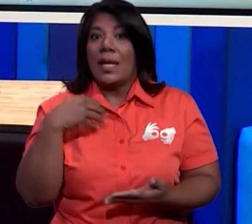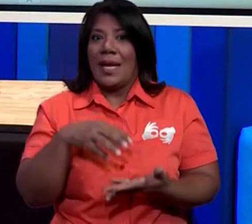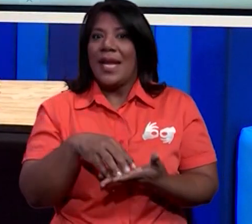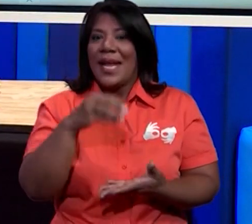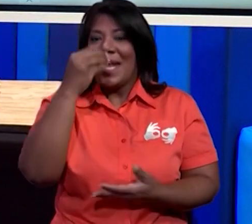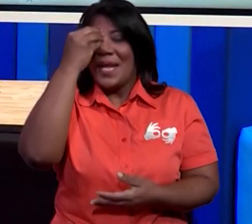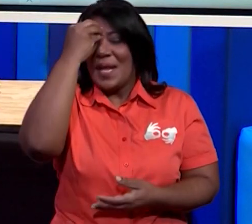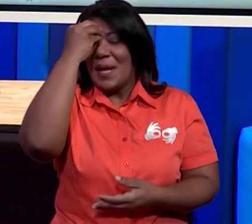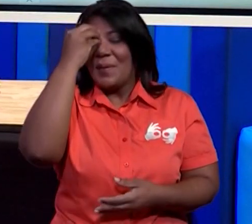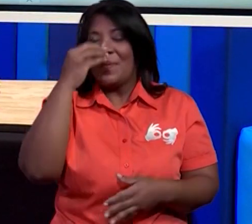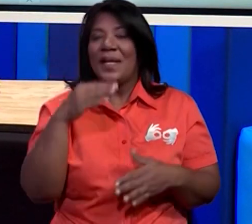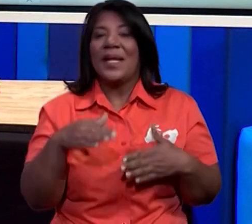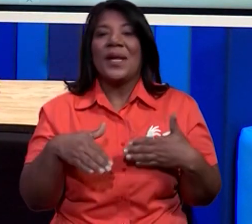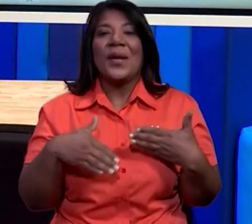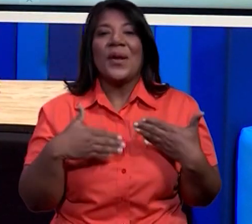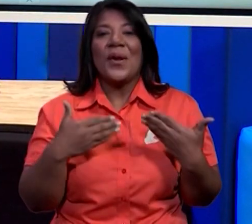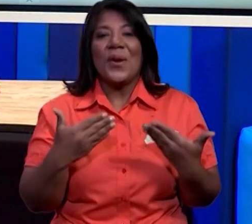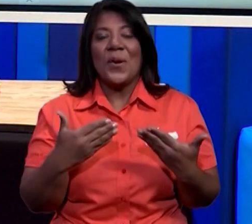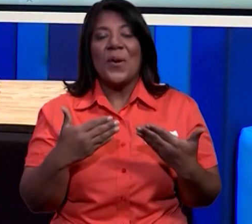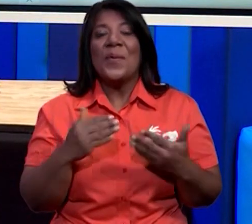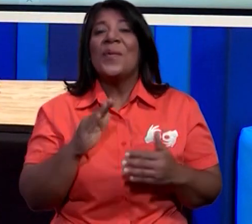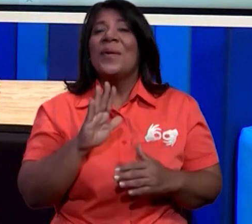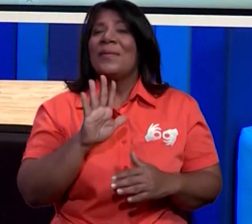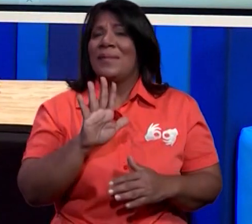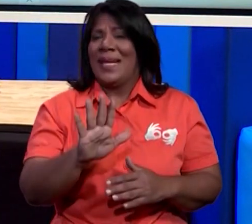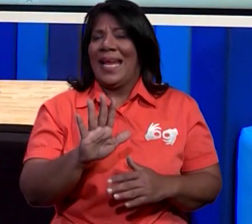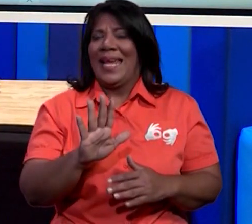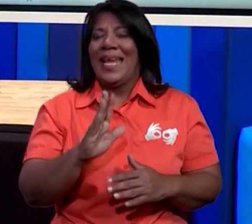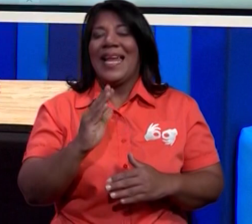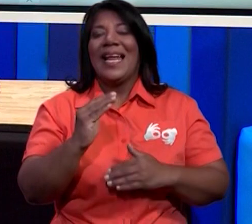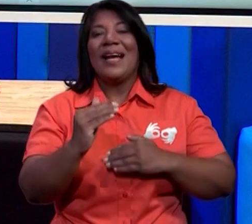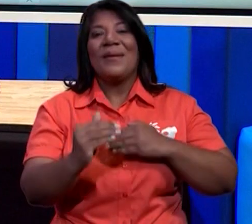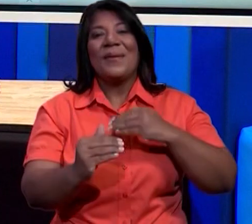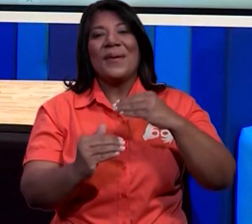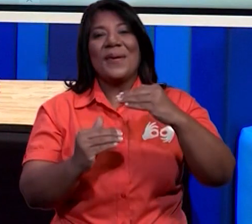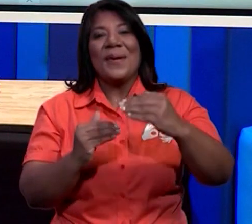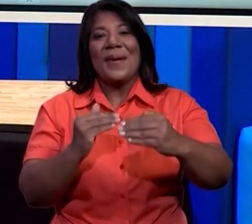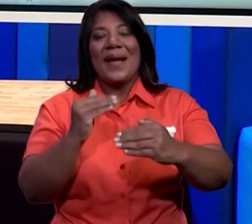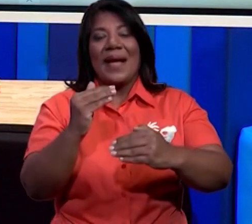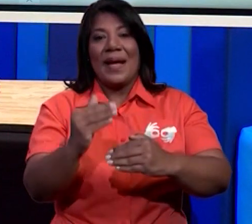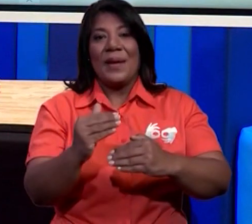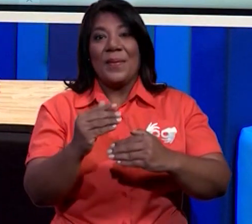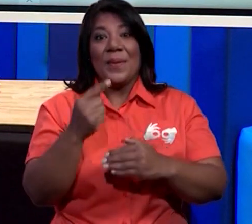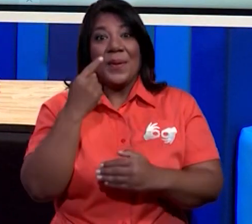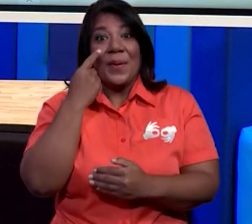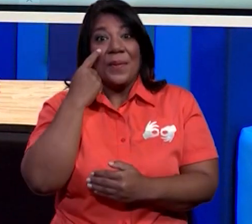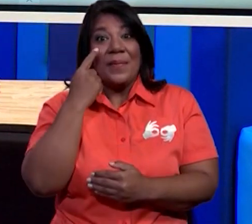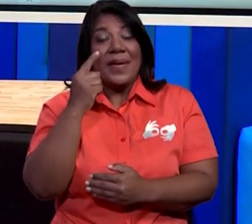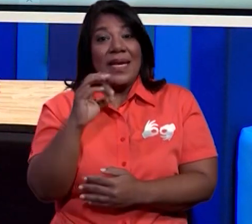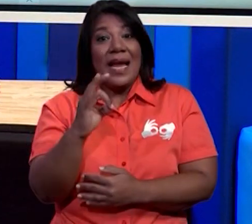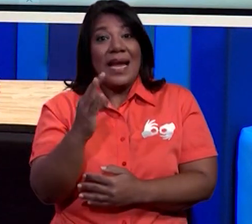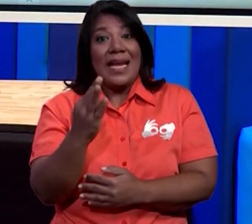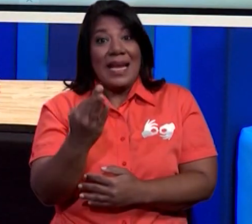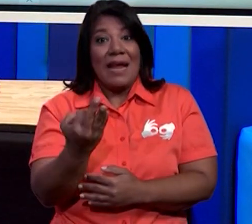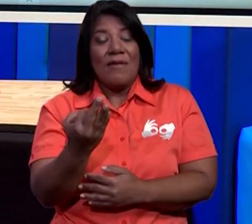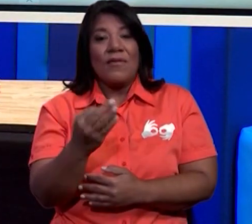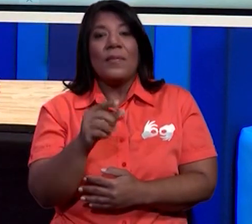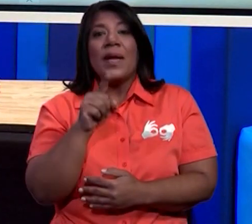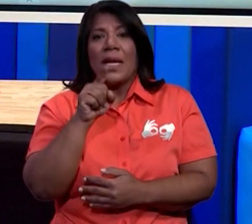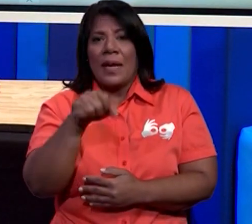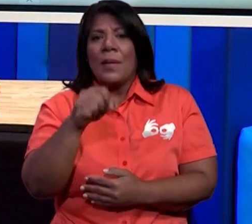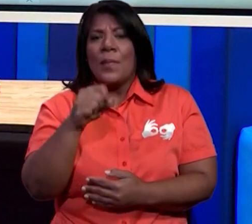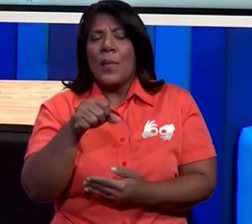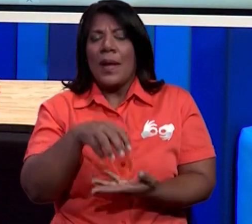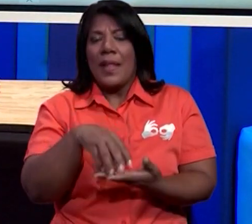Pero sabes que puedes ir haciéndolo poco a poco. Y te voy a mostrar cómo lo vas a interactuar con tu niño